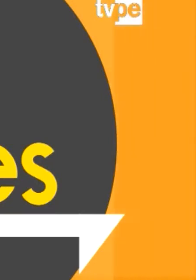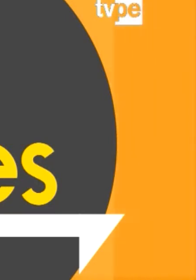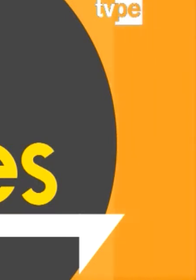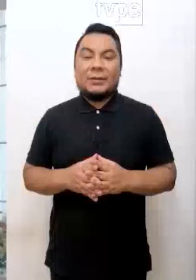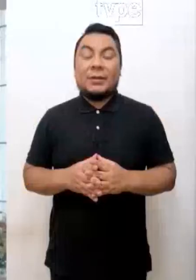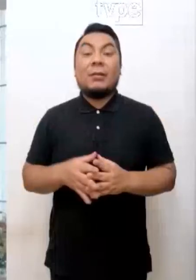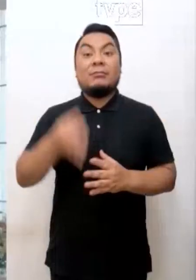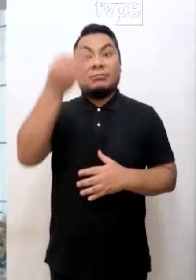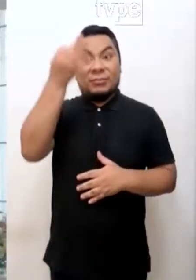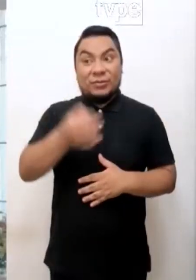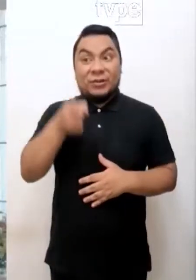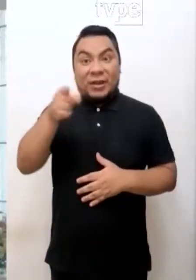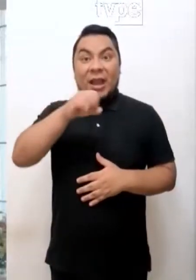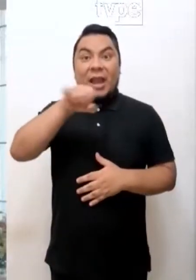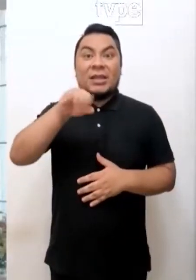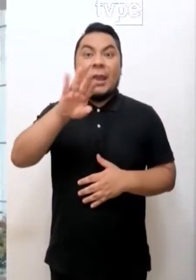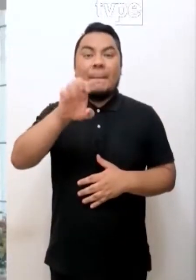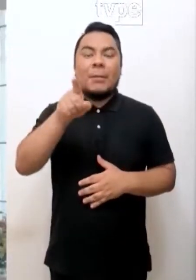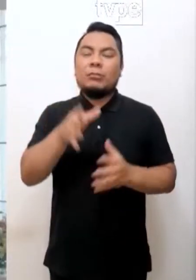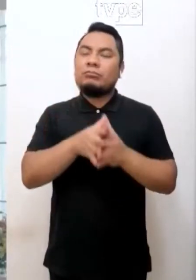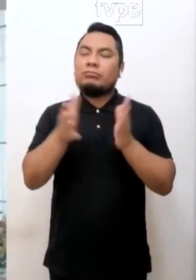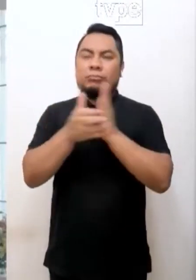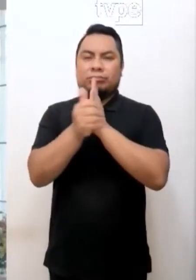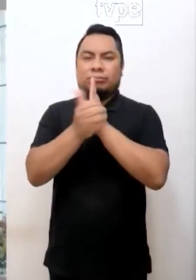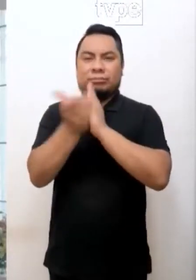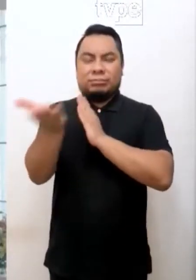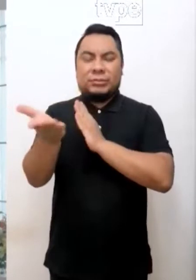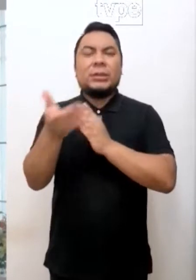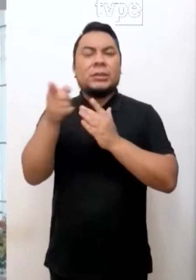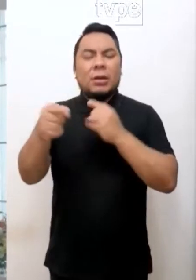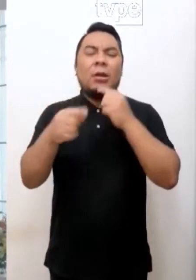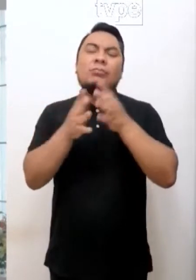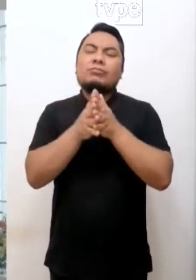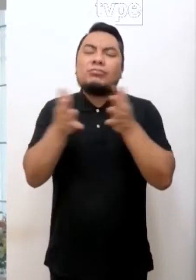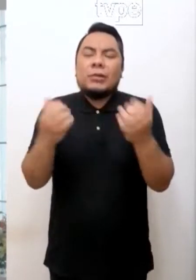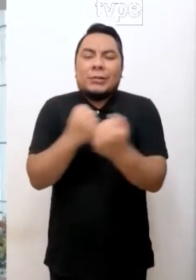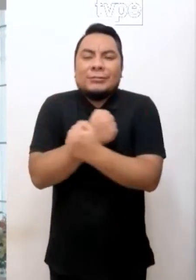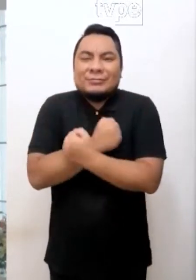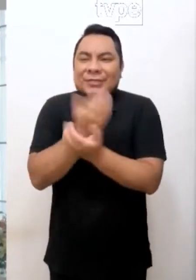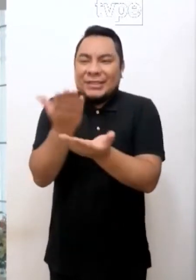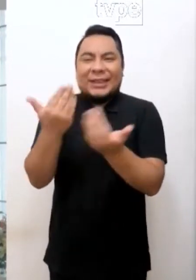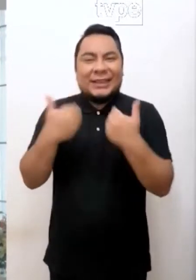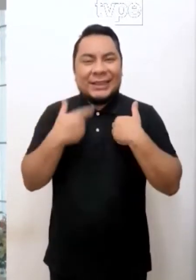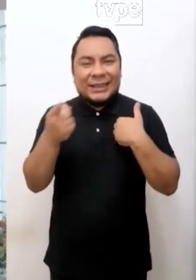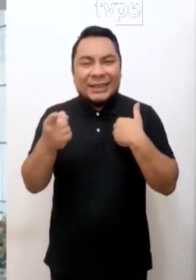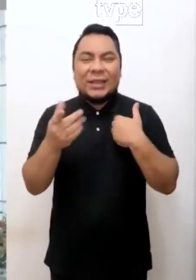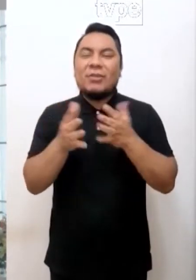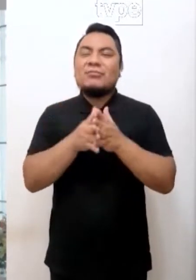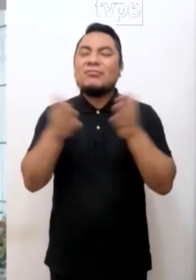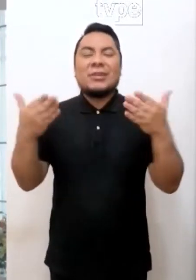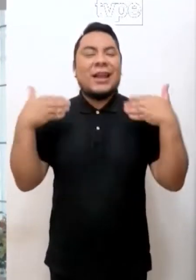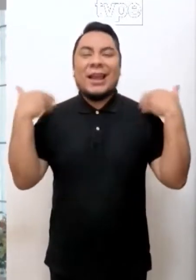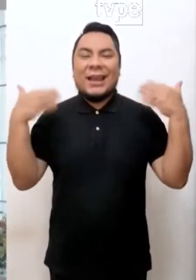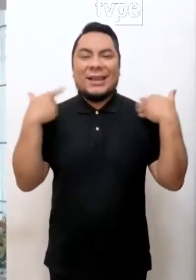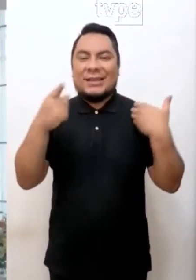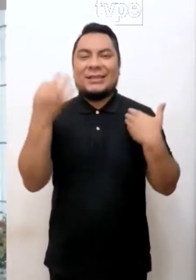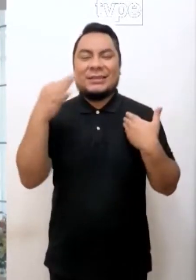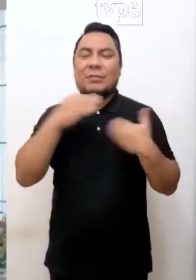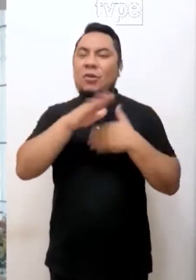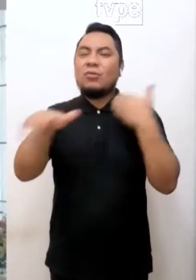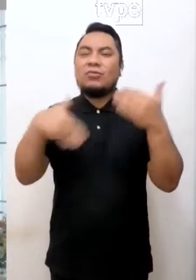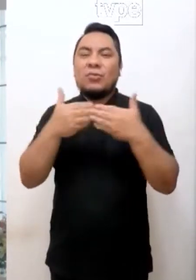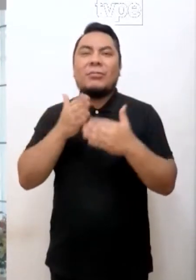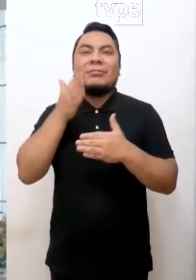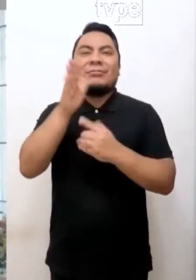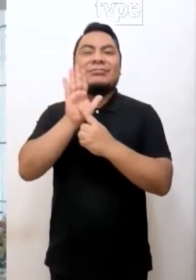Música Verdaderamente, Jaimito es un chico muy talentoso. Además, con tanto carisma que tiene, con esa alegría que